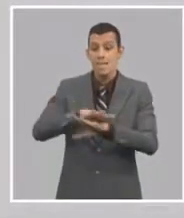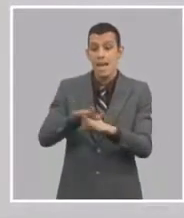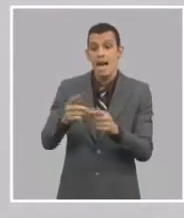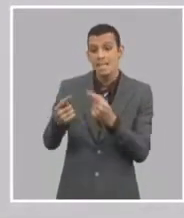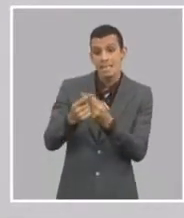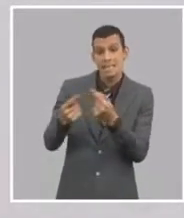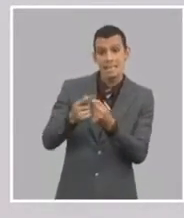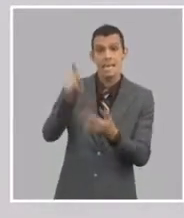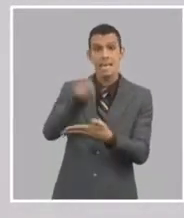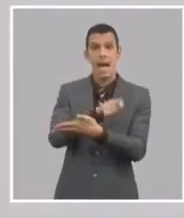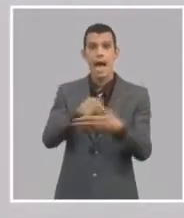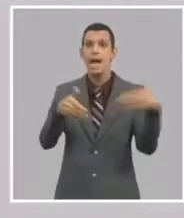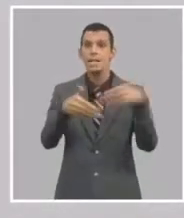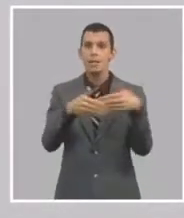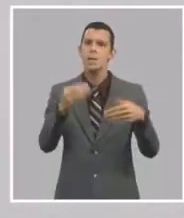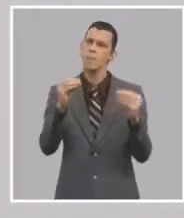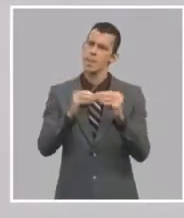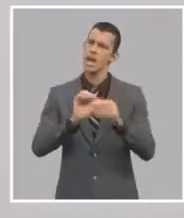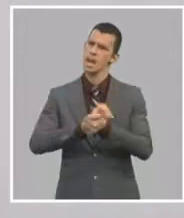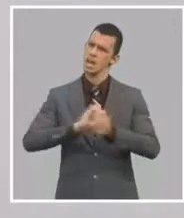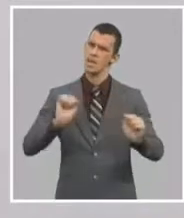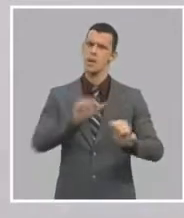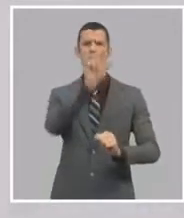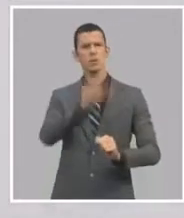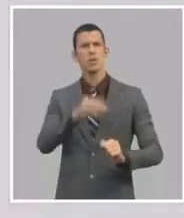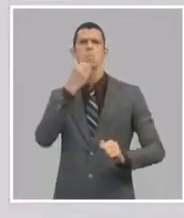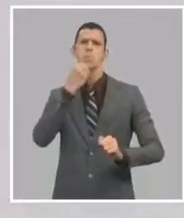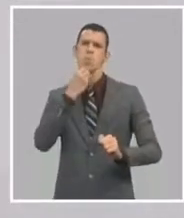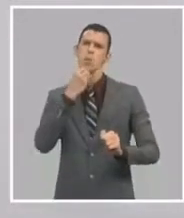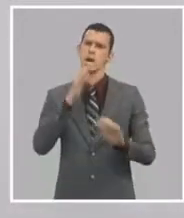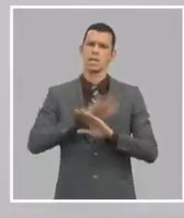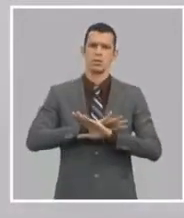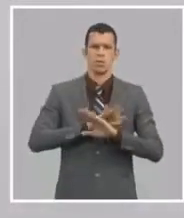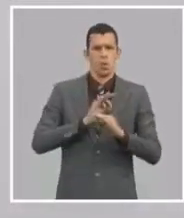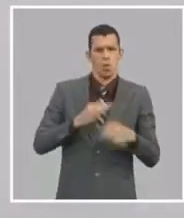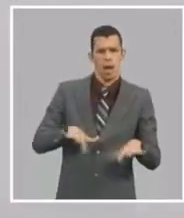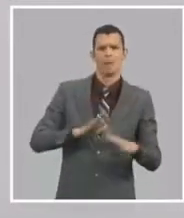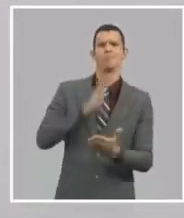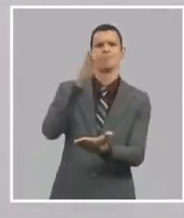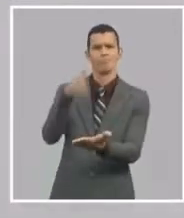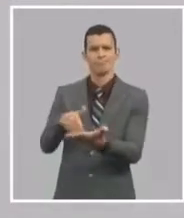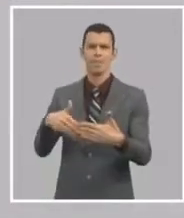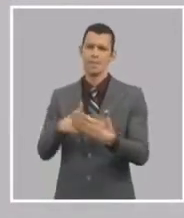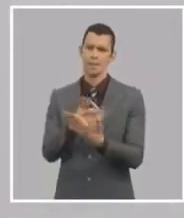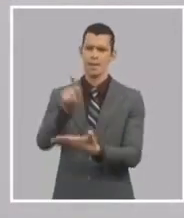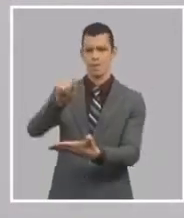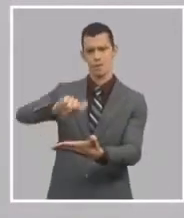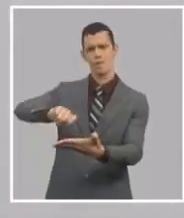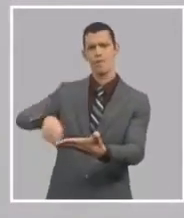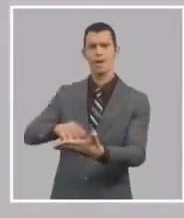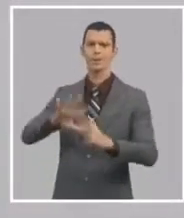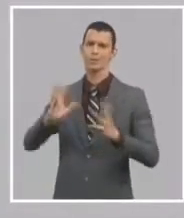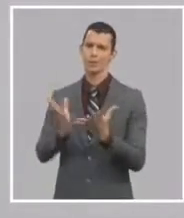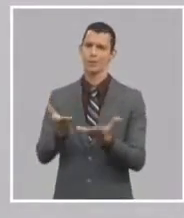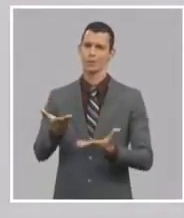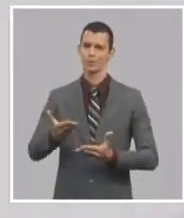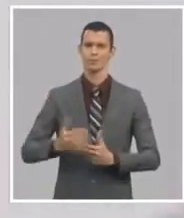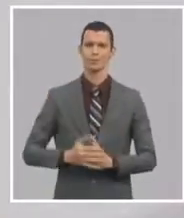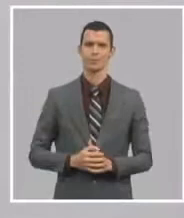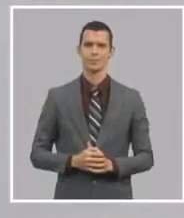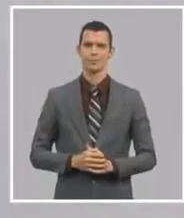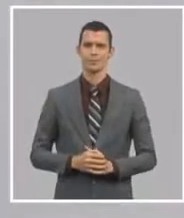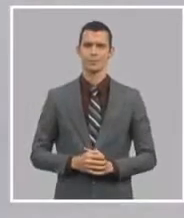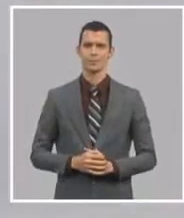Que cuando se produce una elección de este tipo, si el 50% de la gente que podía haberse inscrito para